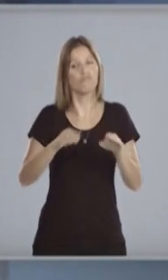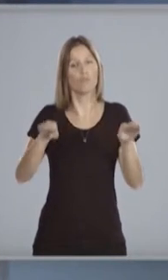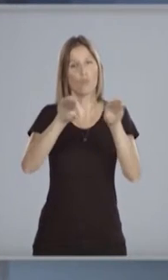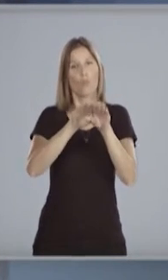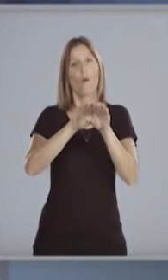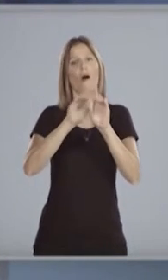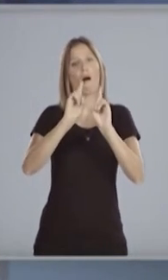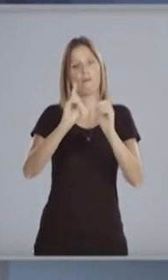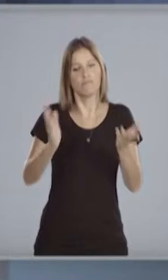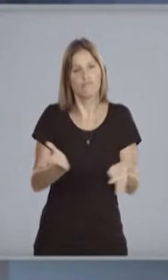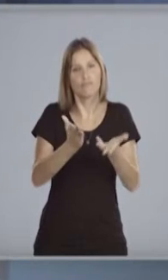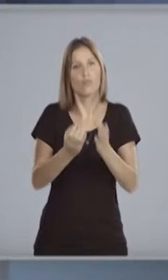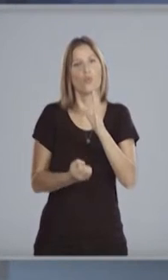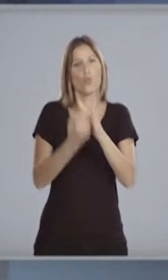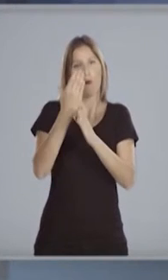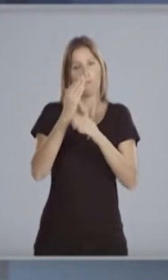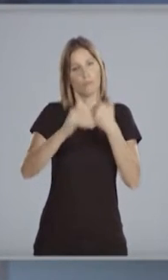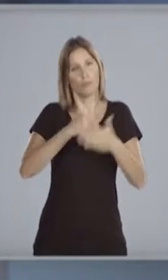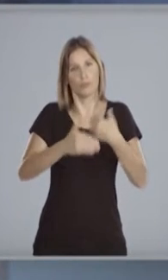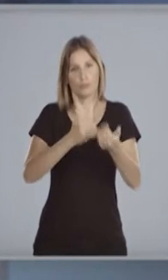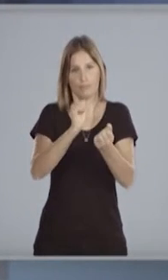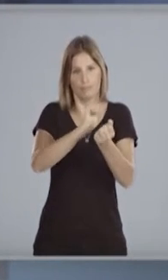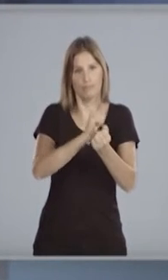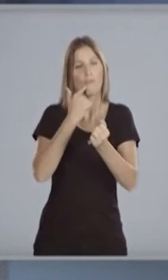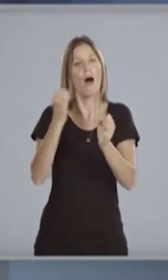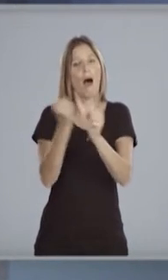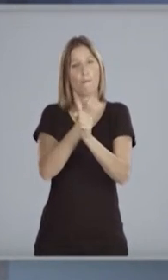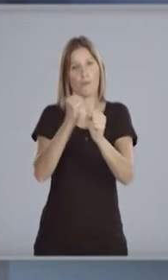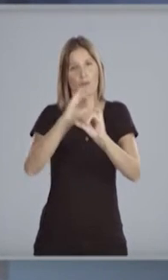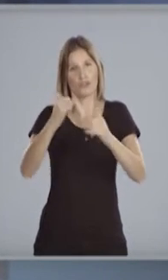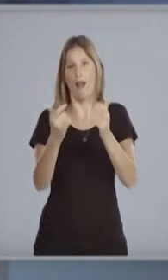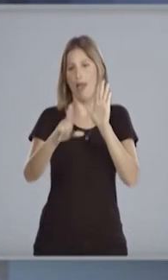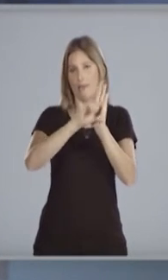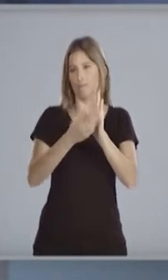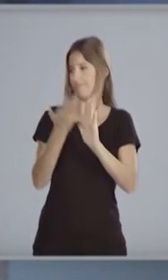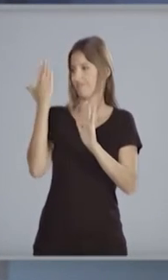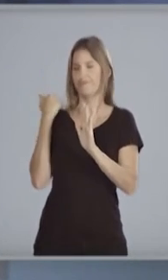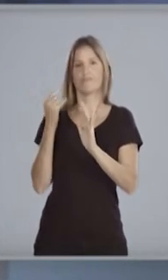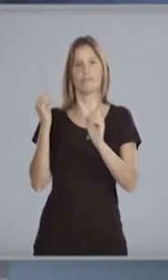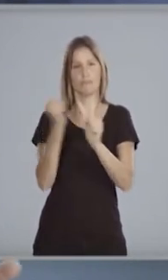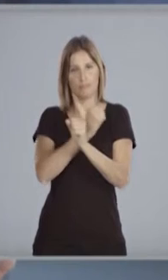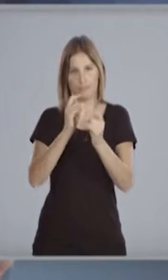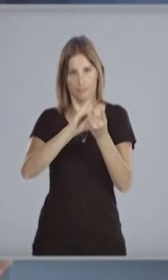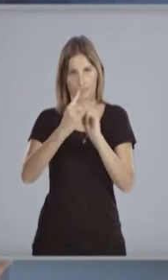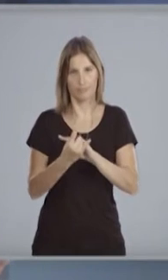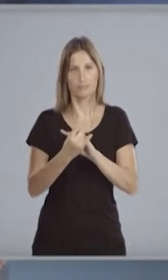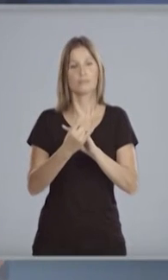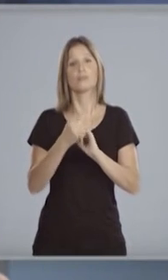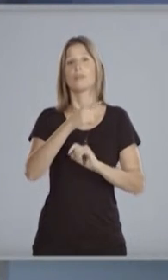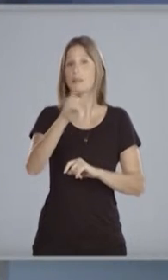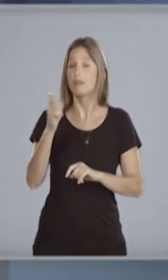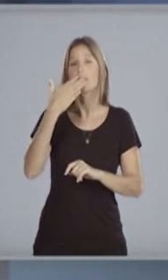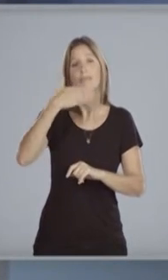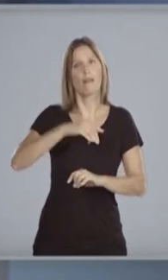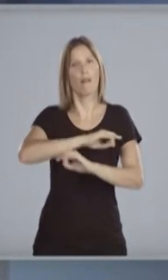con la implementación del nuevo proceso penal aprobado por el Poder Legislativo. Vázquez reiteró que tiene